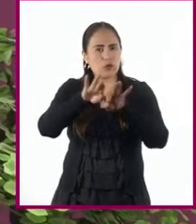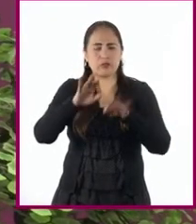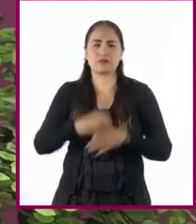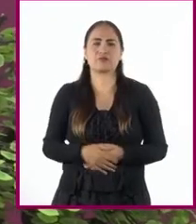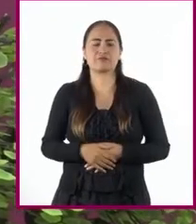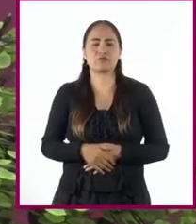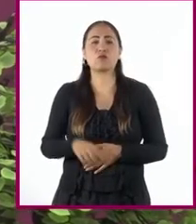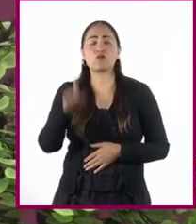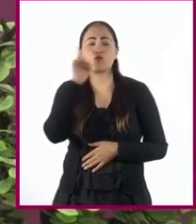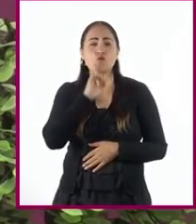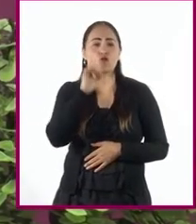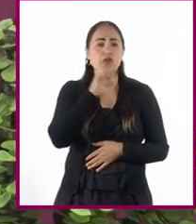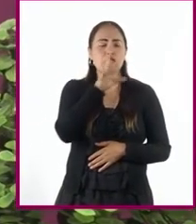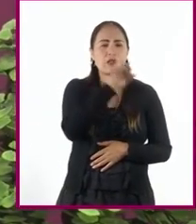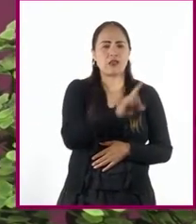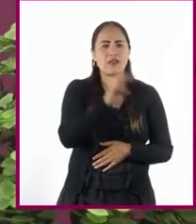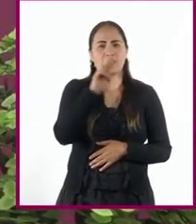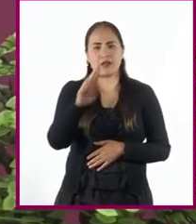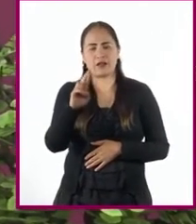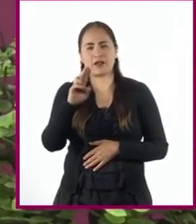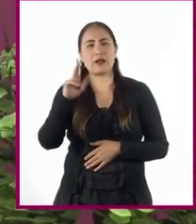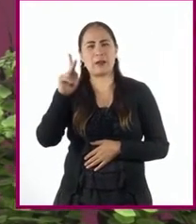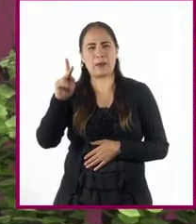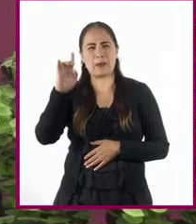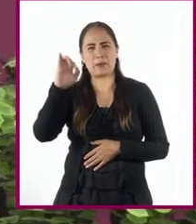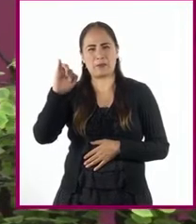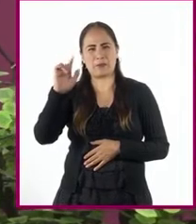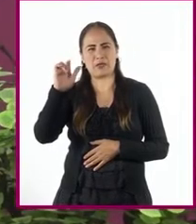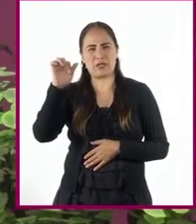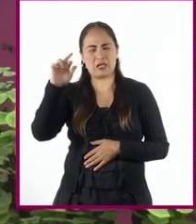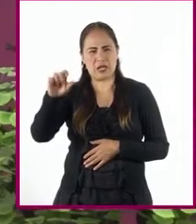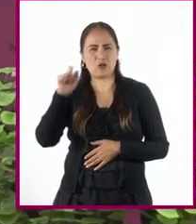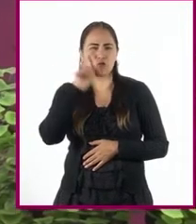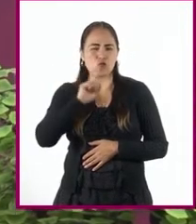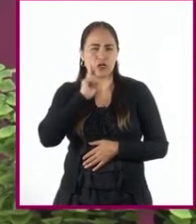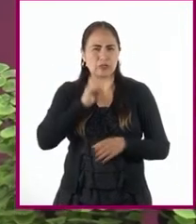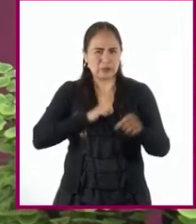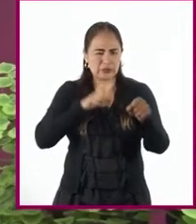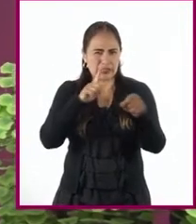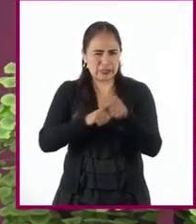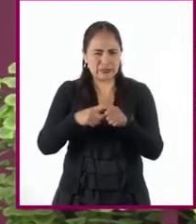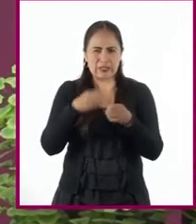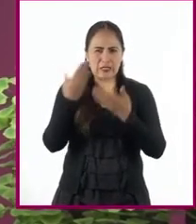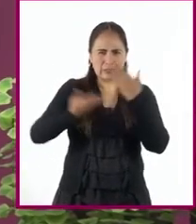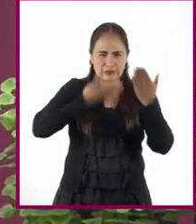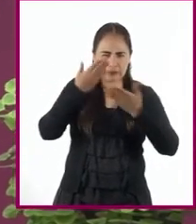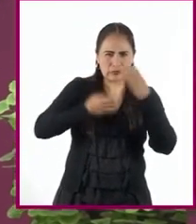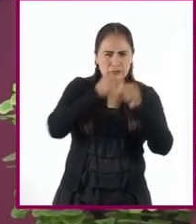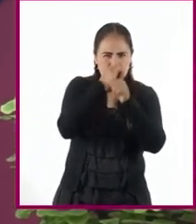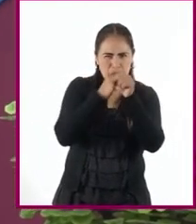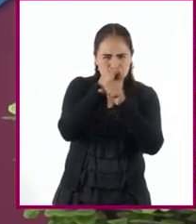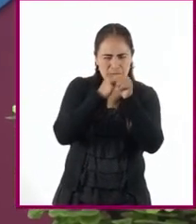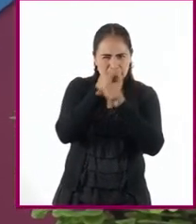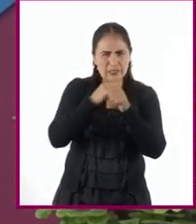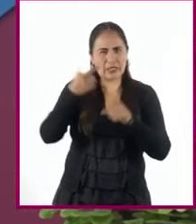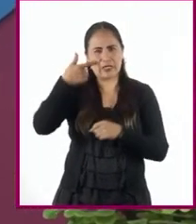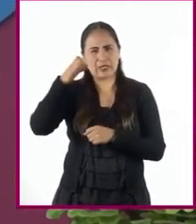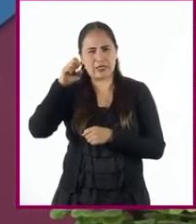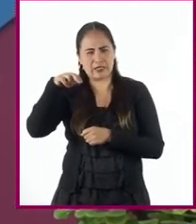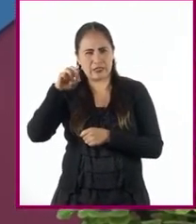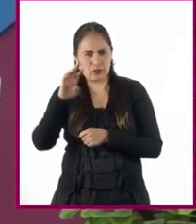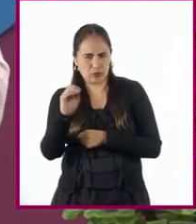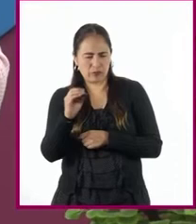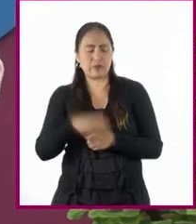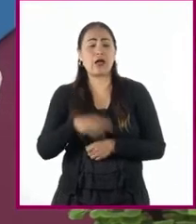señala la doctora Pilar Pérez Cantó, especialista en estudios de género, la historia de las mujeres en la América hispana